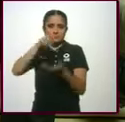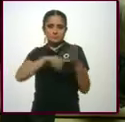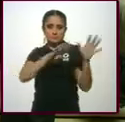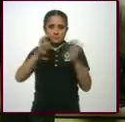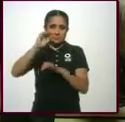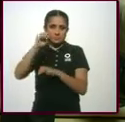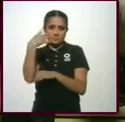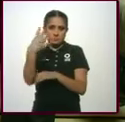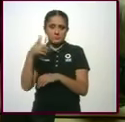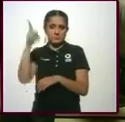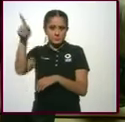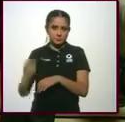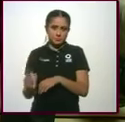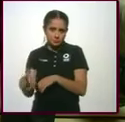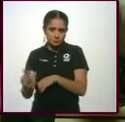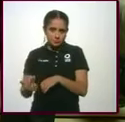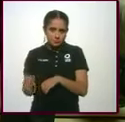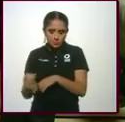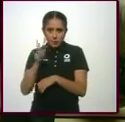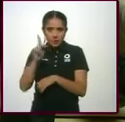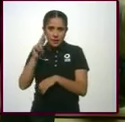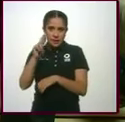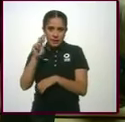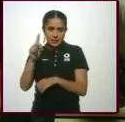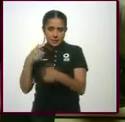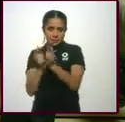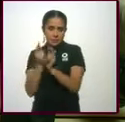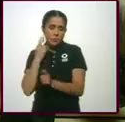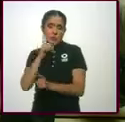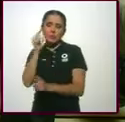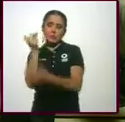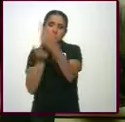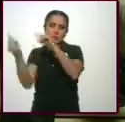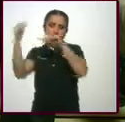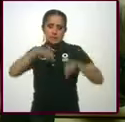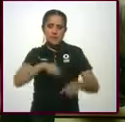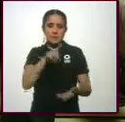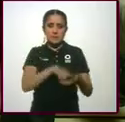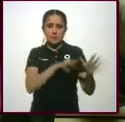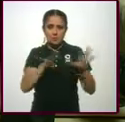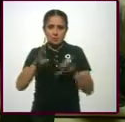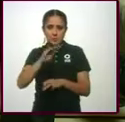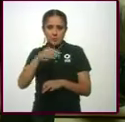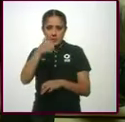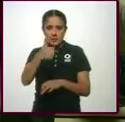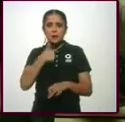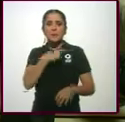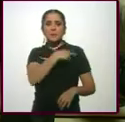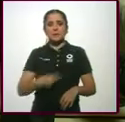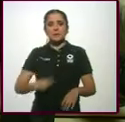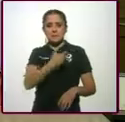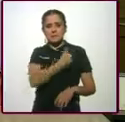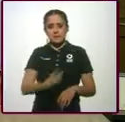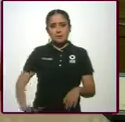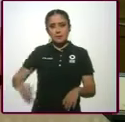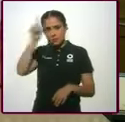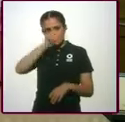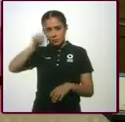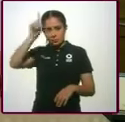en Guanajuato. Después me vine acá en el 96 y fui vicepresidente del Consejo Nacional ahí con